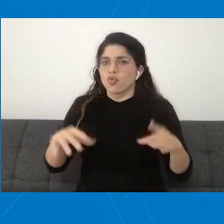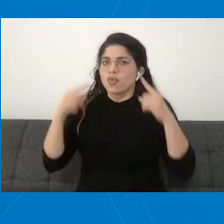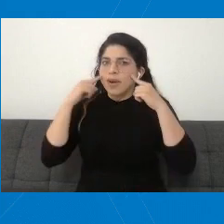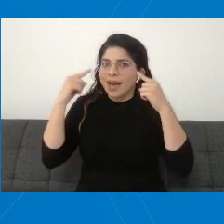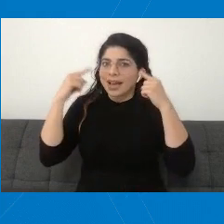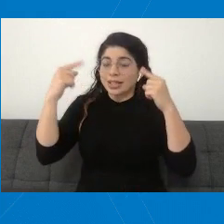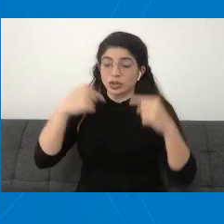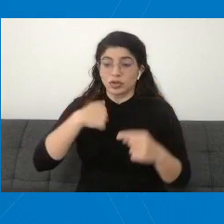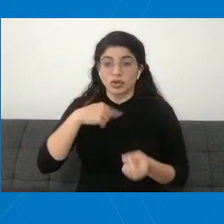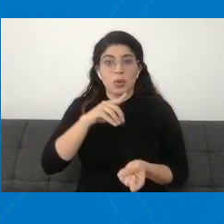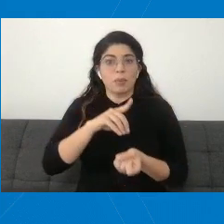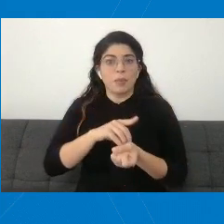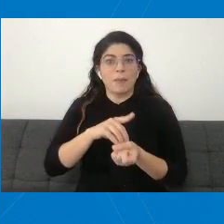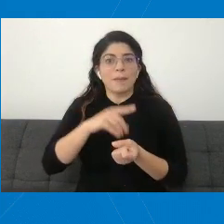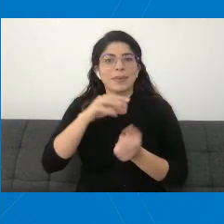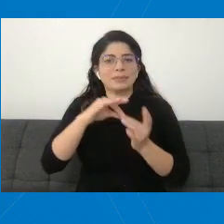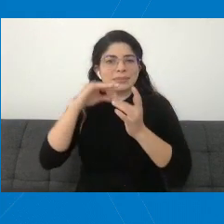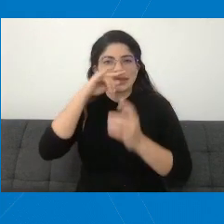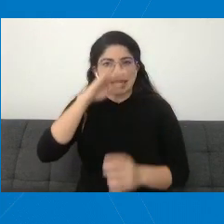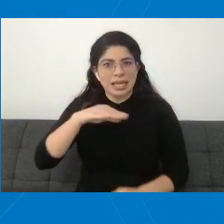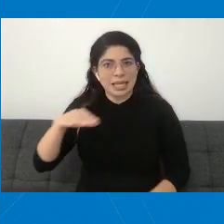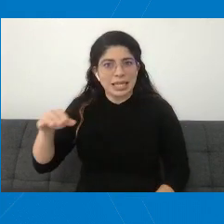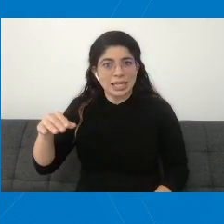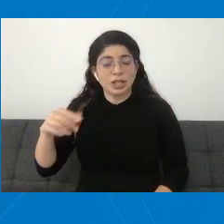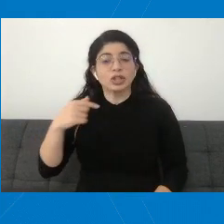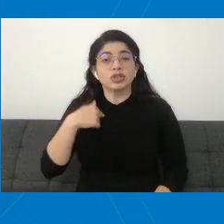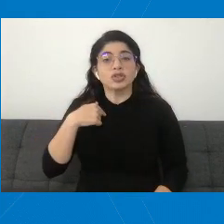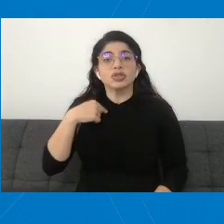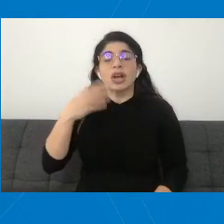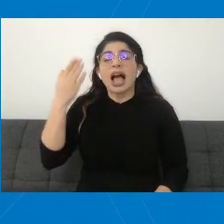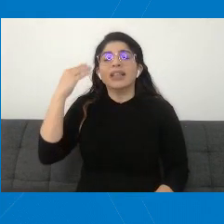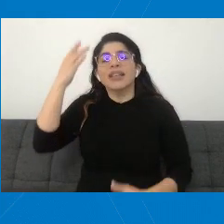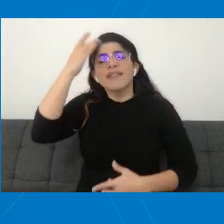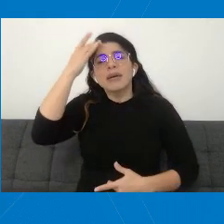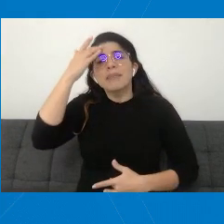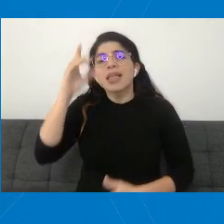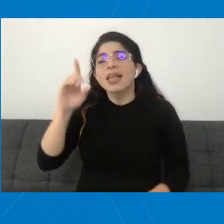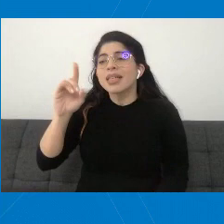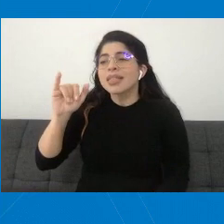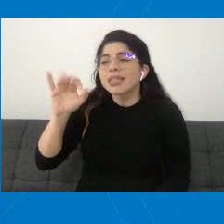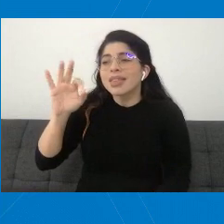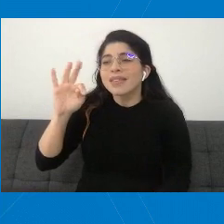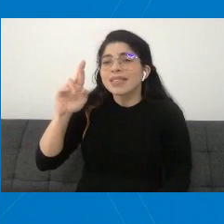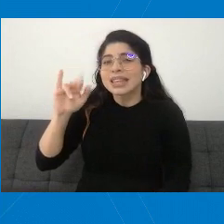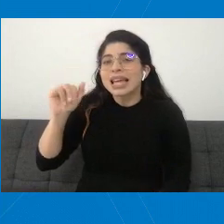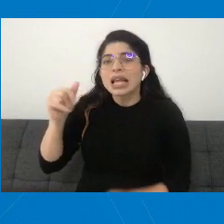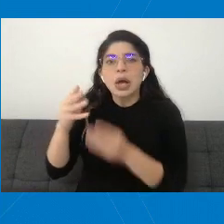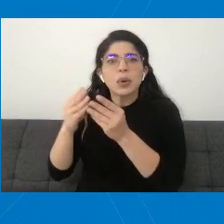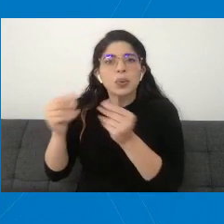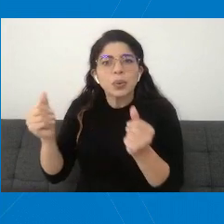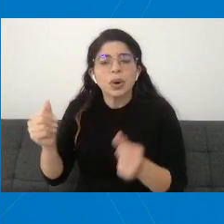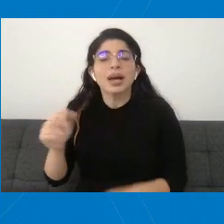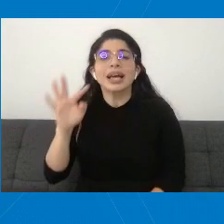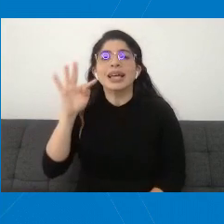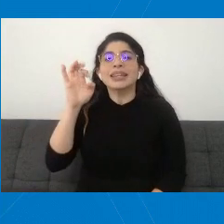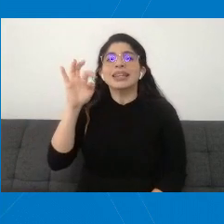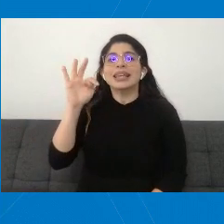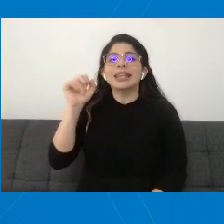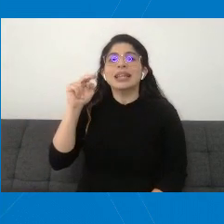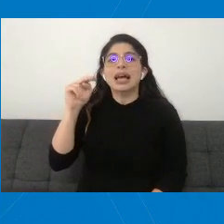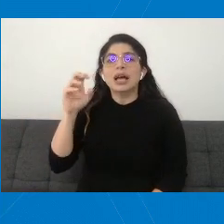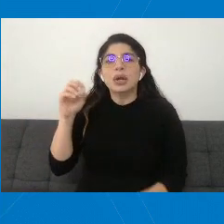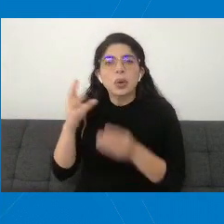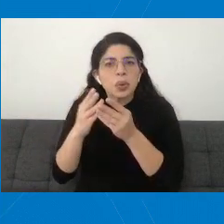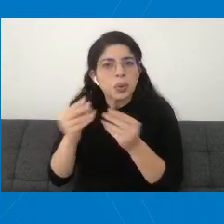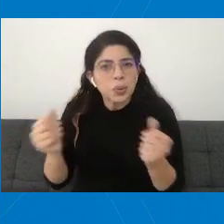como pediatra dejé de ver niños con difteria, dejé de ver niños con tétanos, dejé de